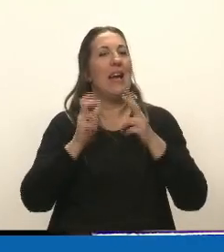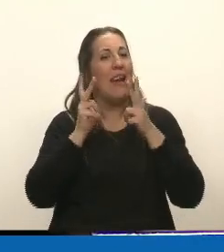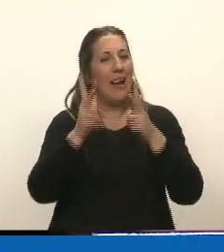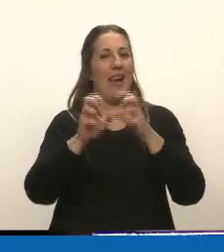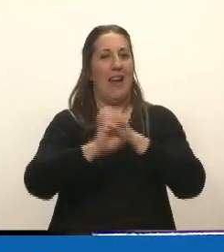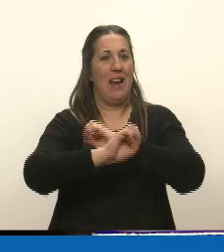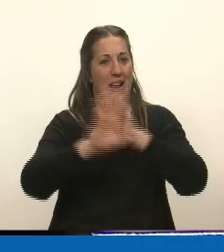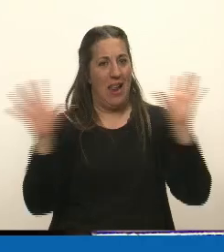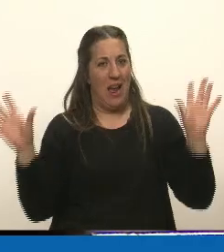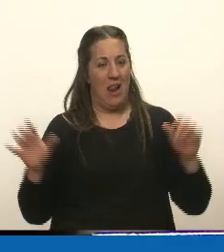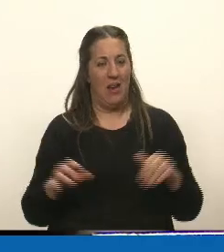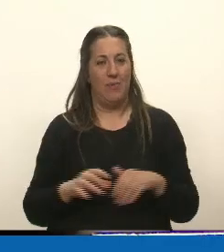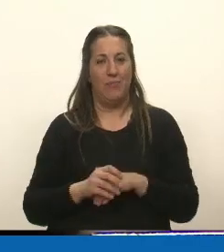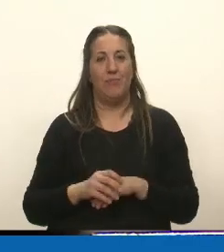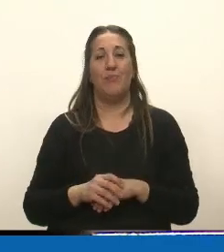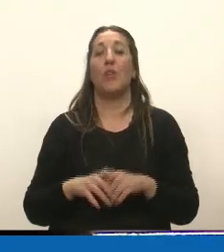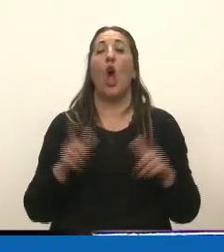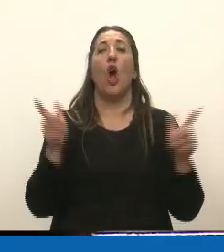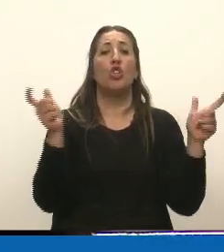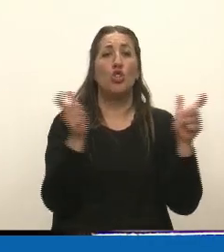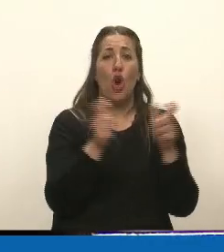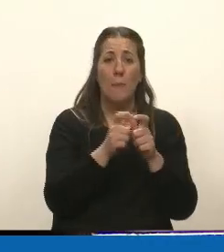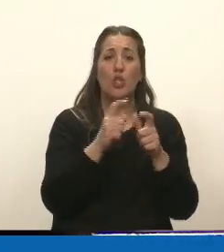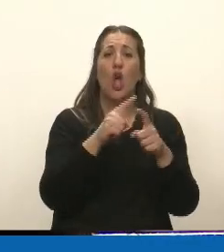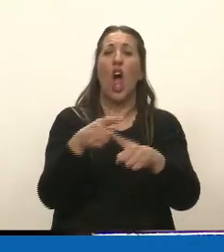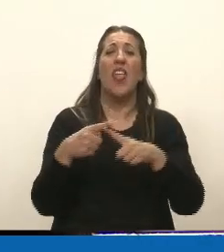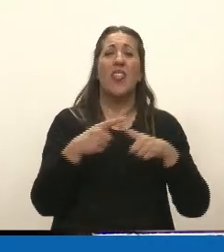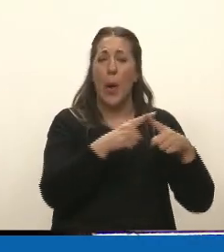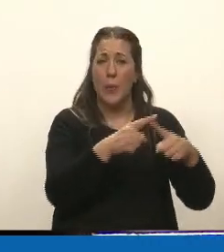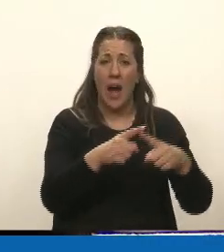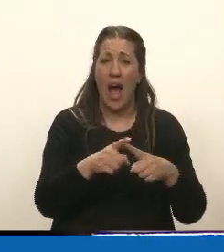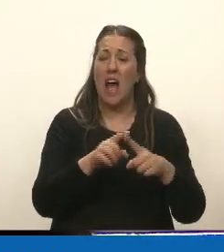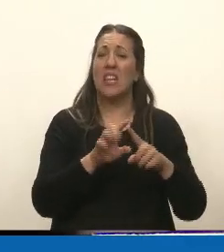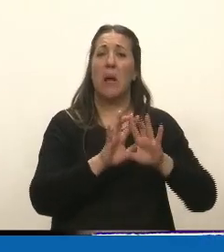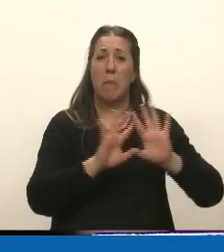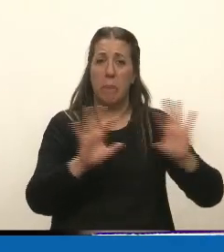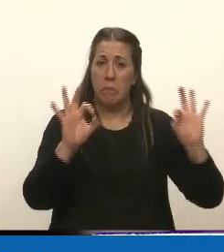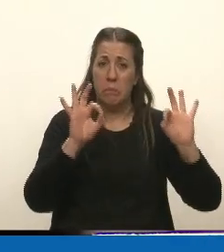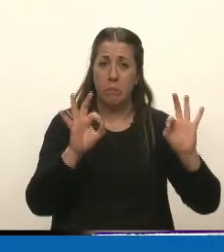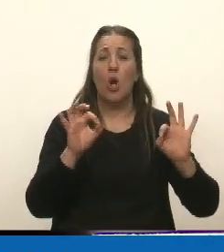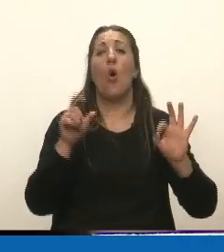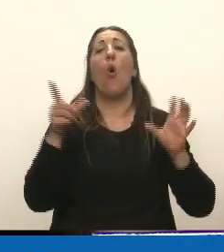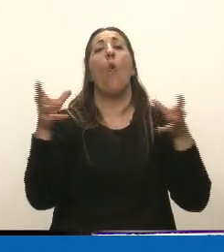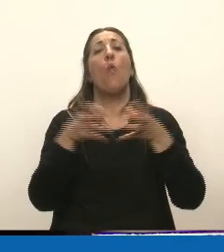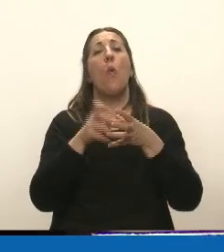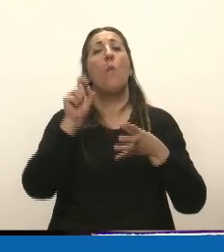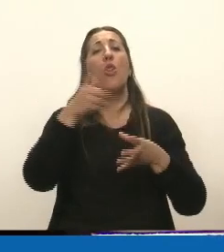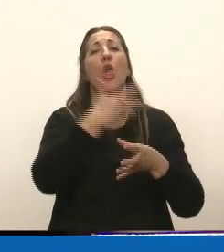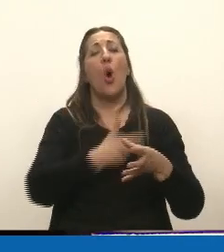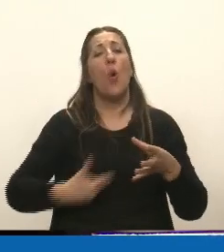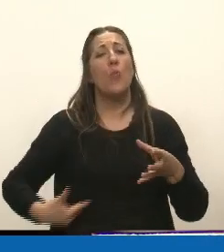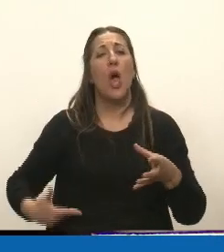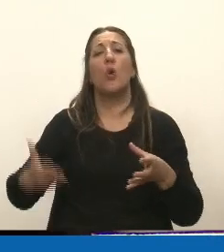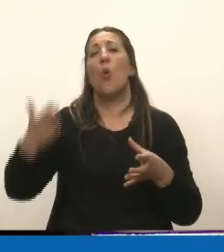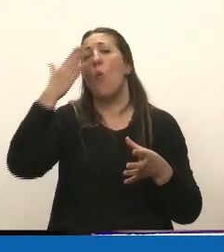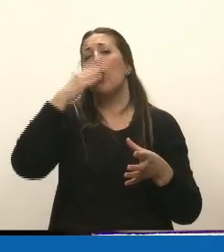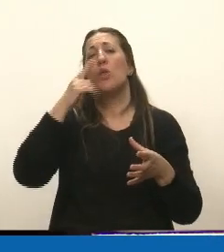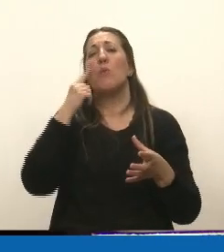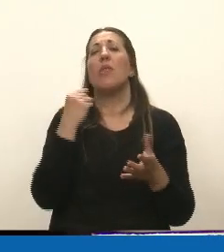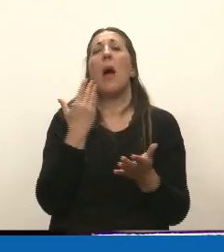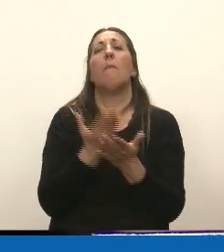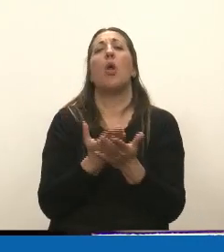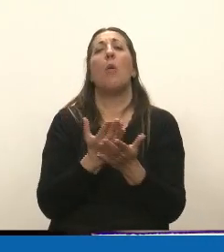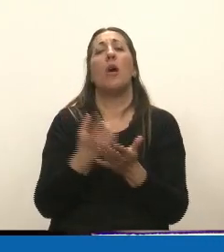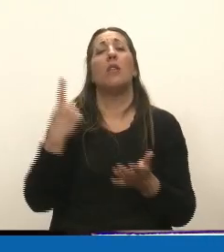Pasaron los debates de la comisión y qué nos trae el oficialismo como propuesta el último día. La